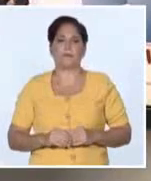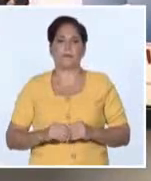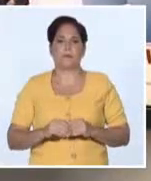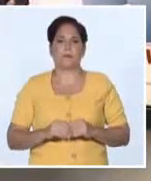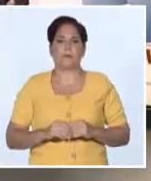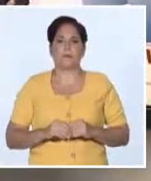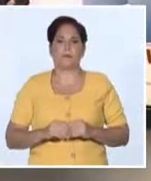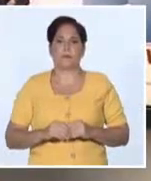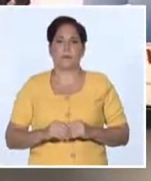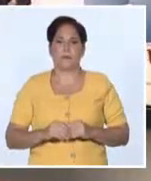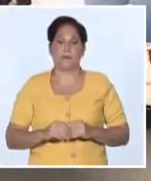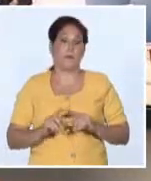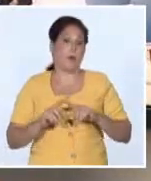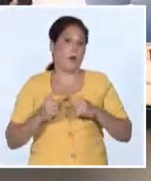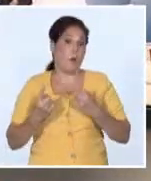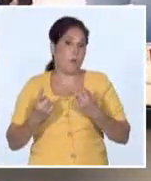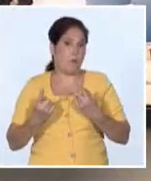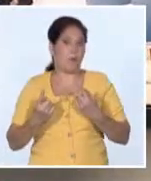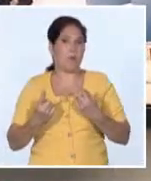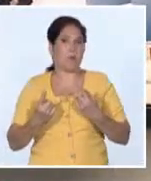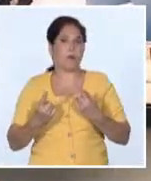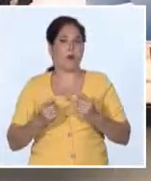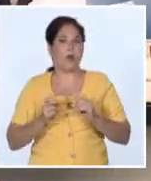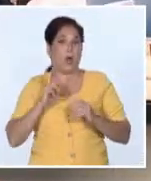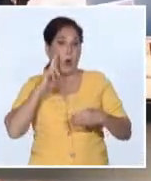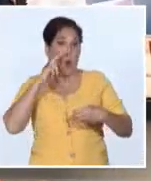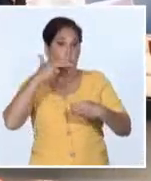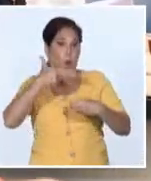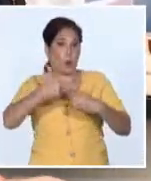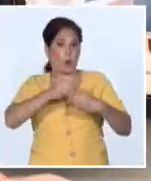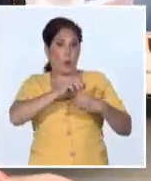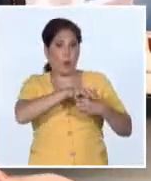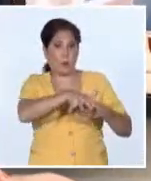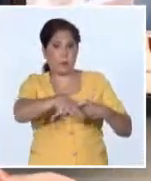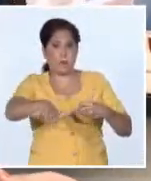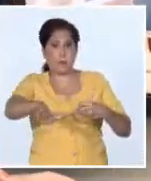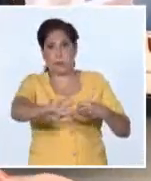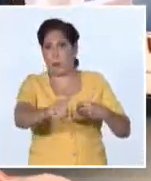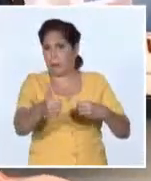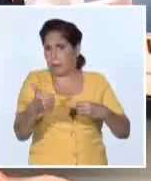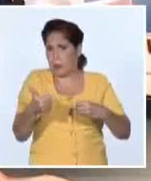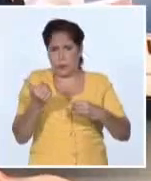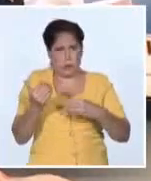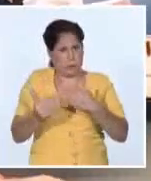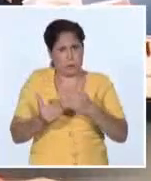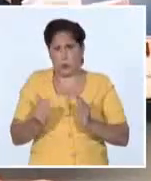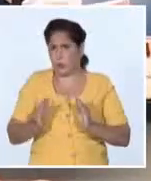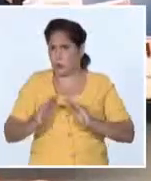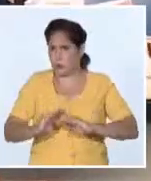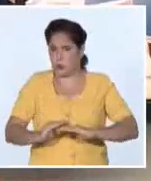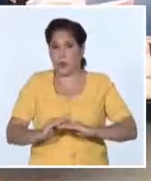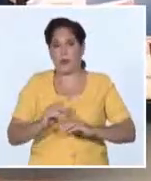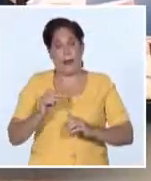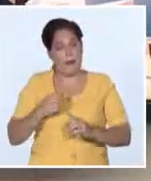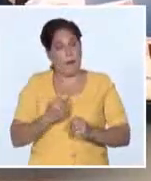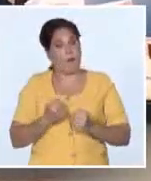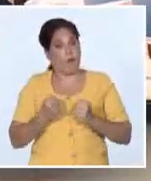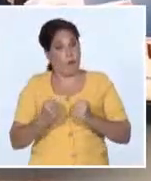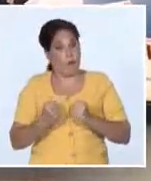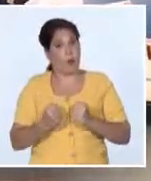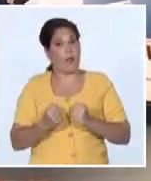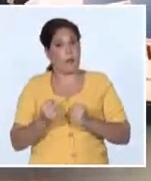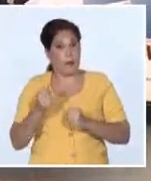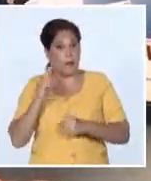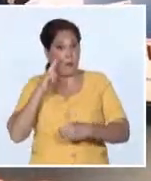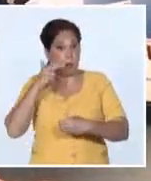distribuida motivada por la distribución de combustible en este tipo de generación que hemos hecho un uso intensivo realmente en los últimos días de